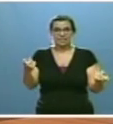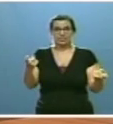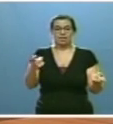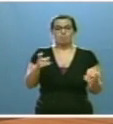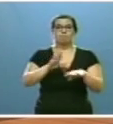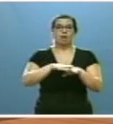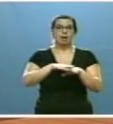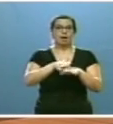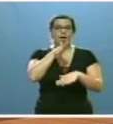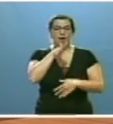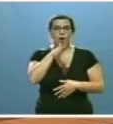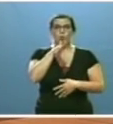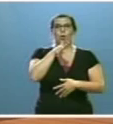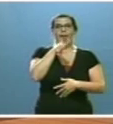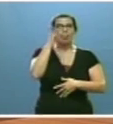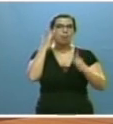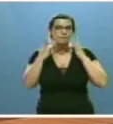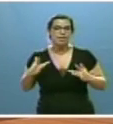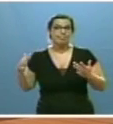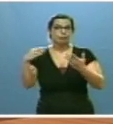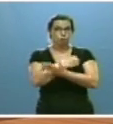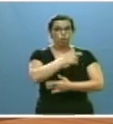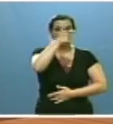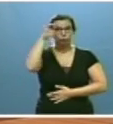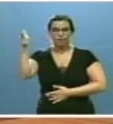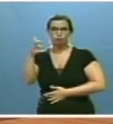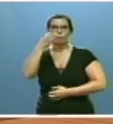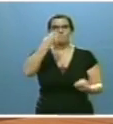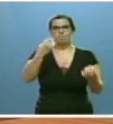de abastecimiento y saneamiento de nuestras entidades locales.